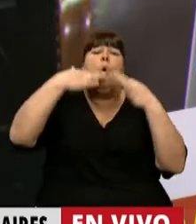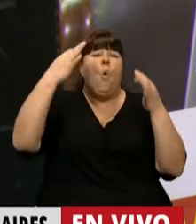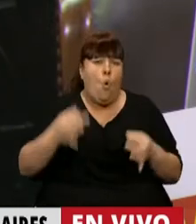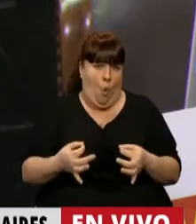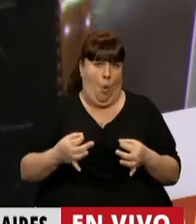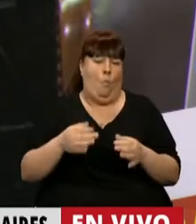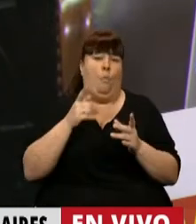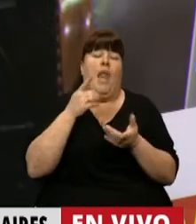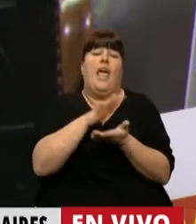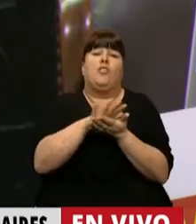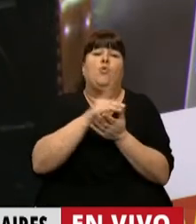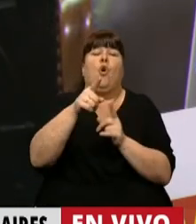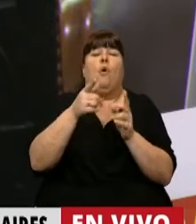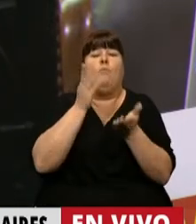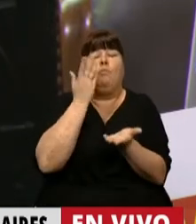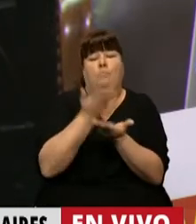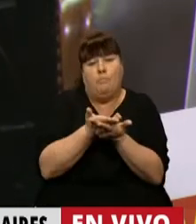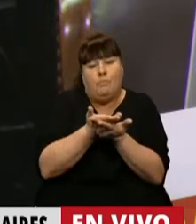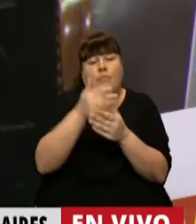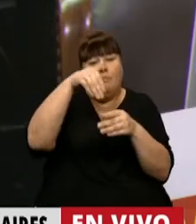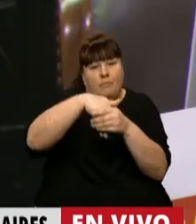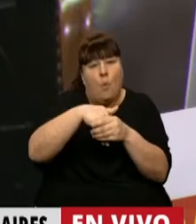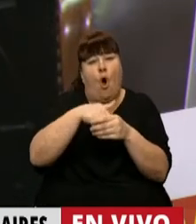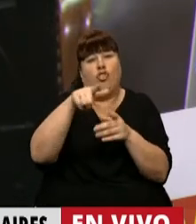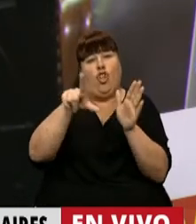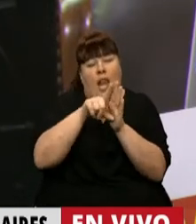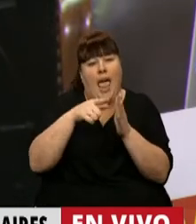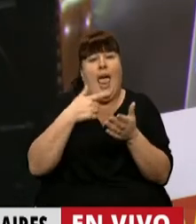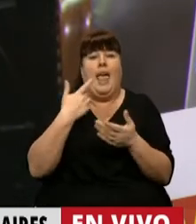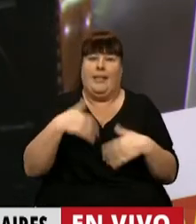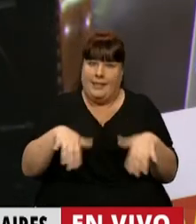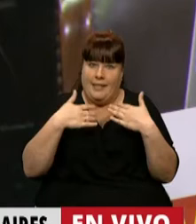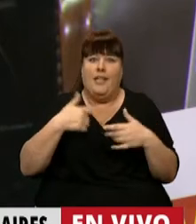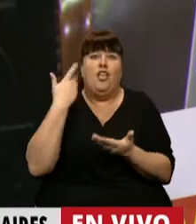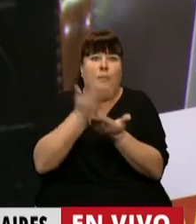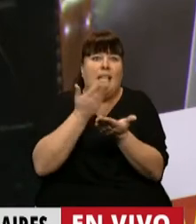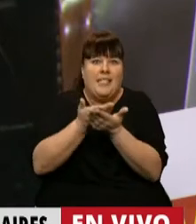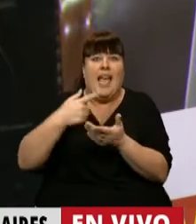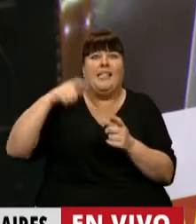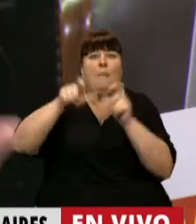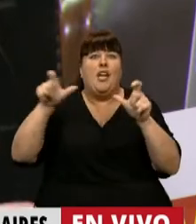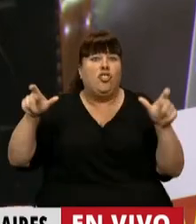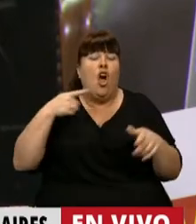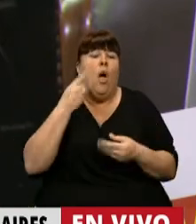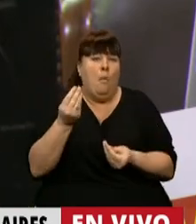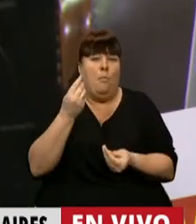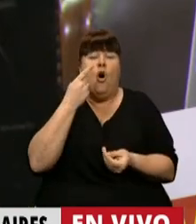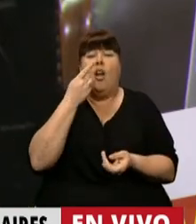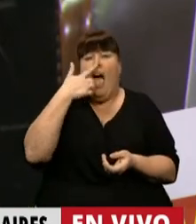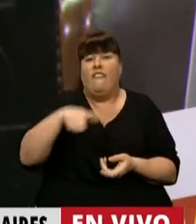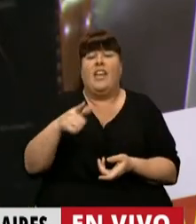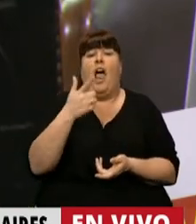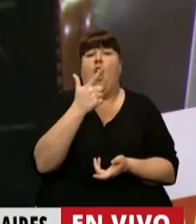que se dé lugar al tratamiento de esa propuesta que con tanto rigor han presentado los vecinos, porque vemos que en